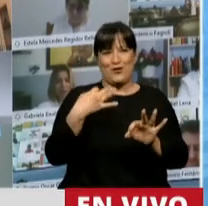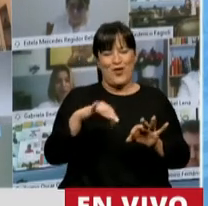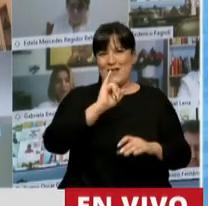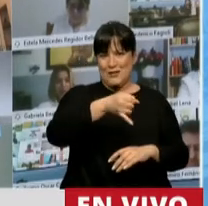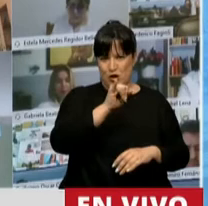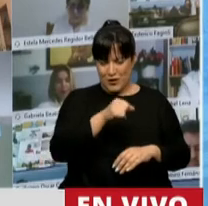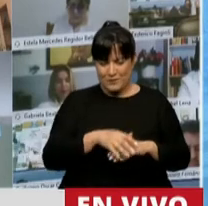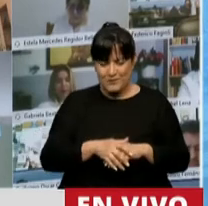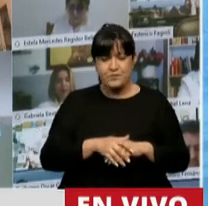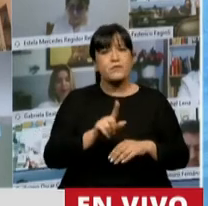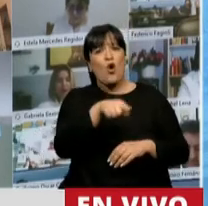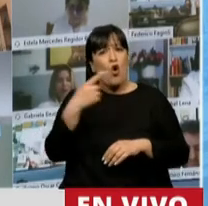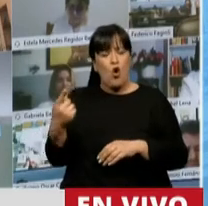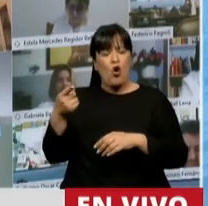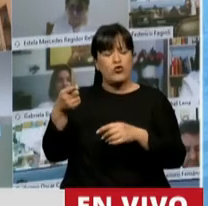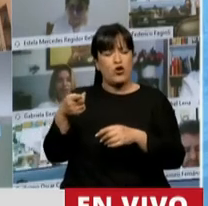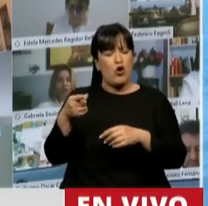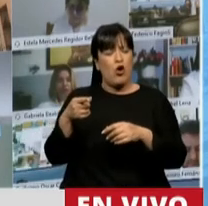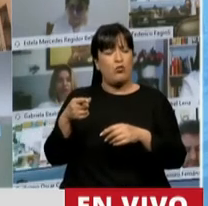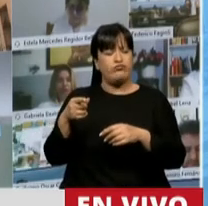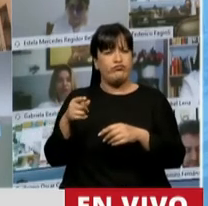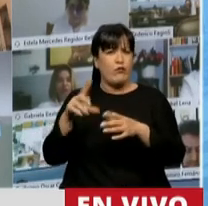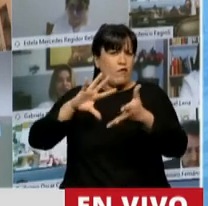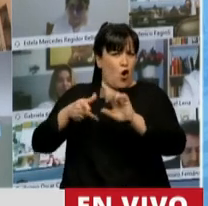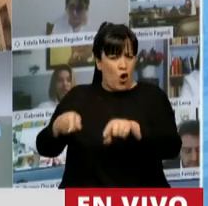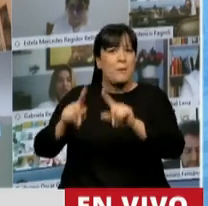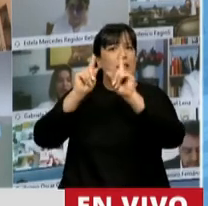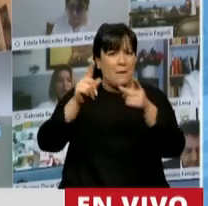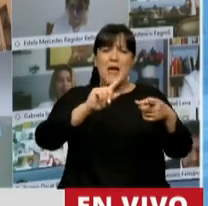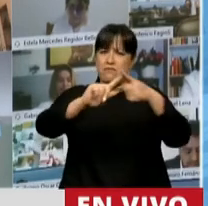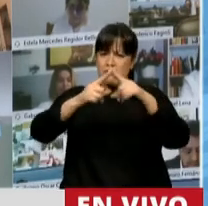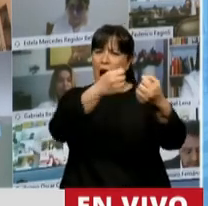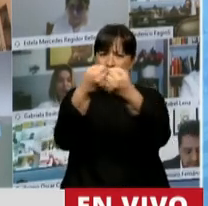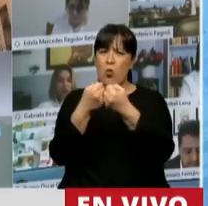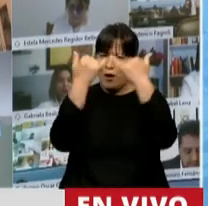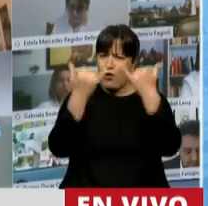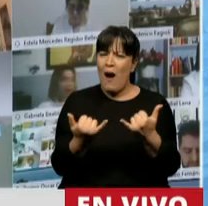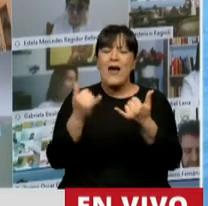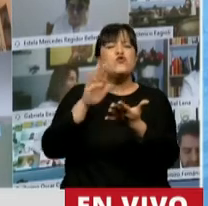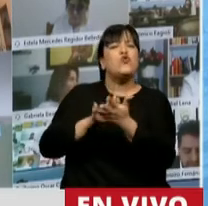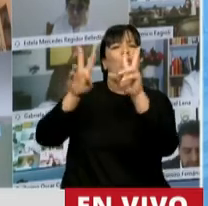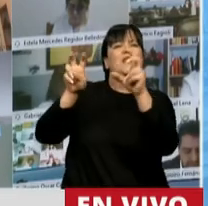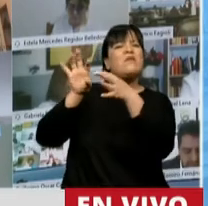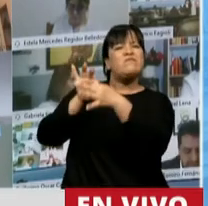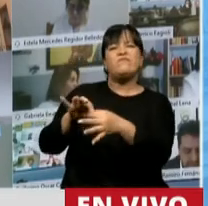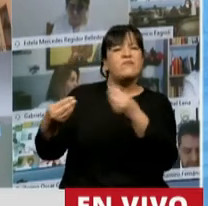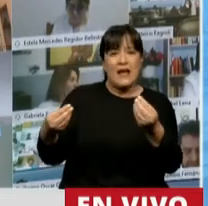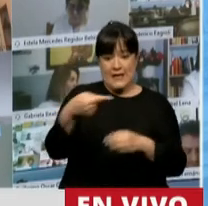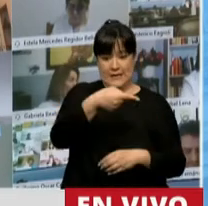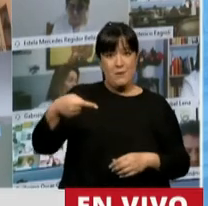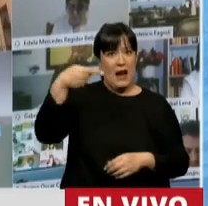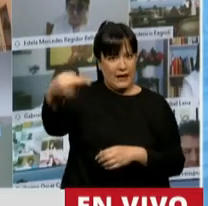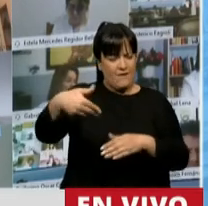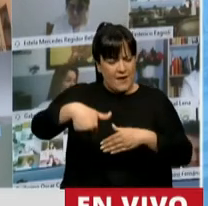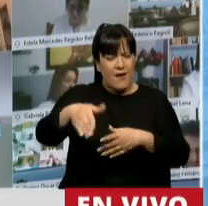que también veo que tenemos un acuerdo, es el que está relacionado con, y que se inicia la semana que viene el